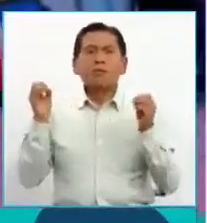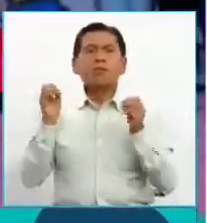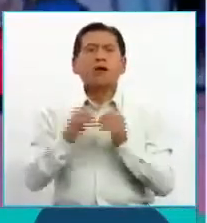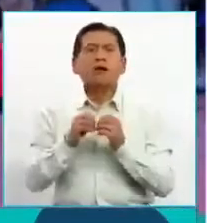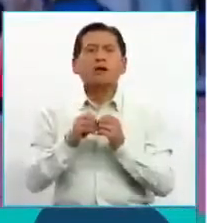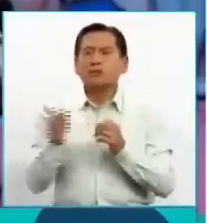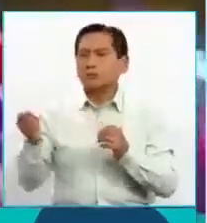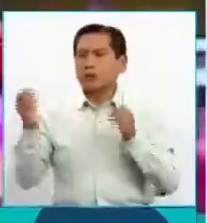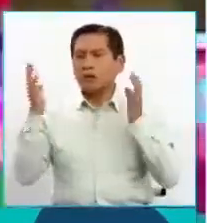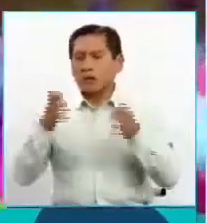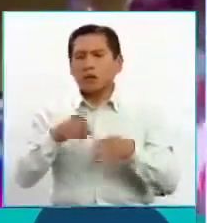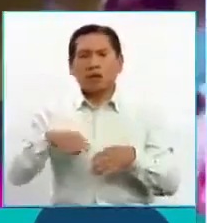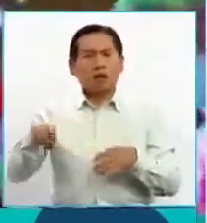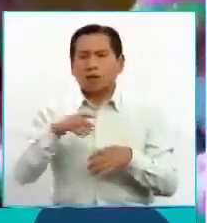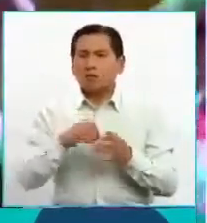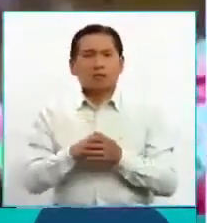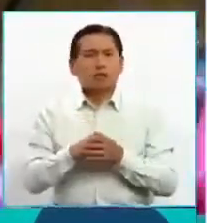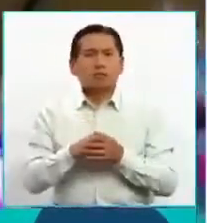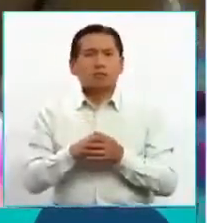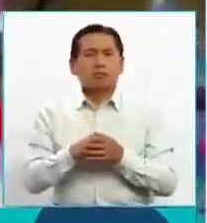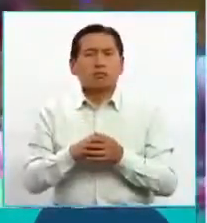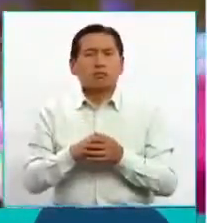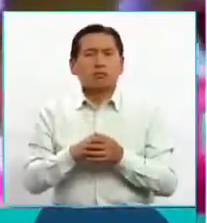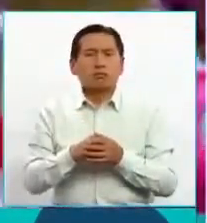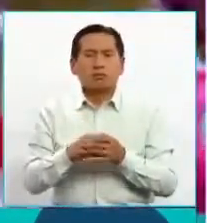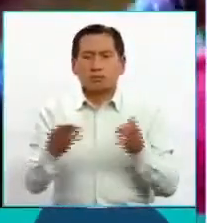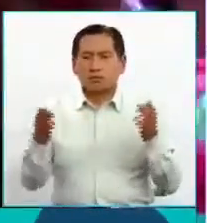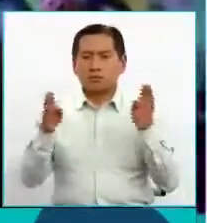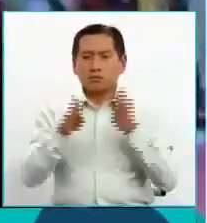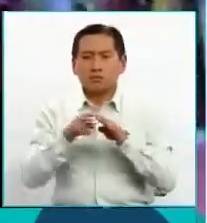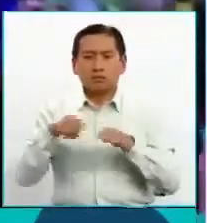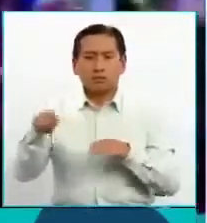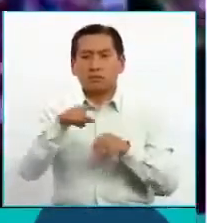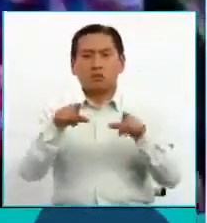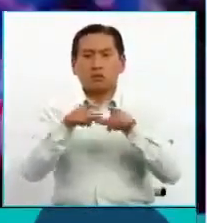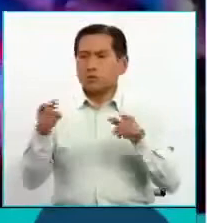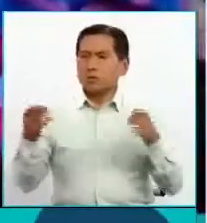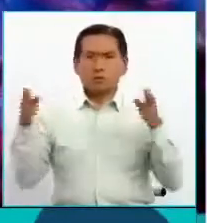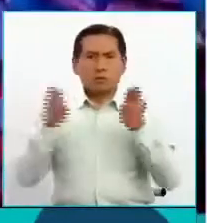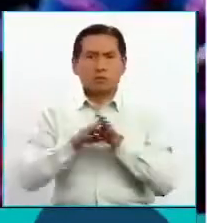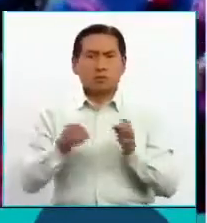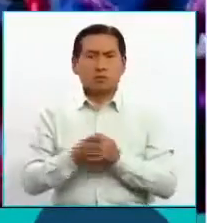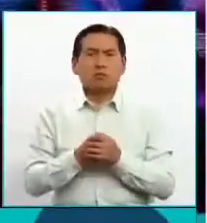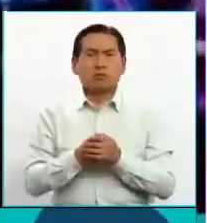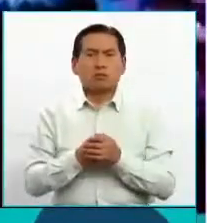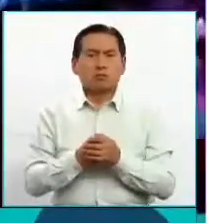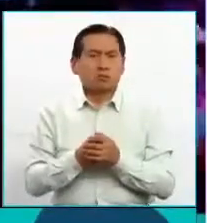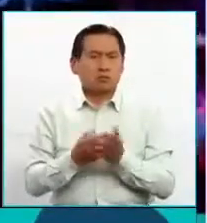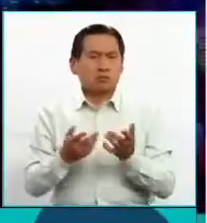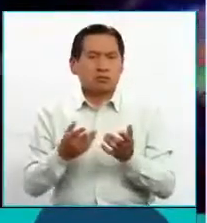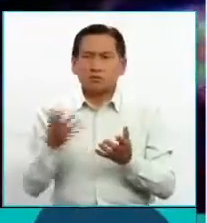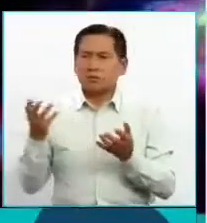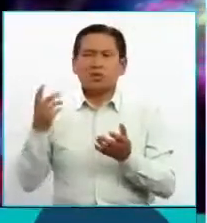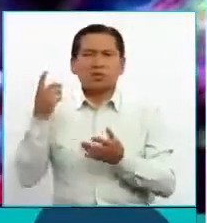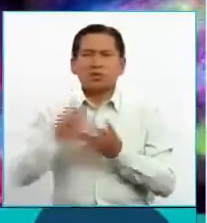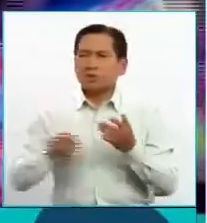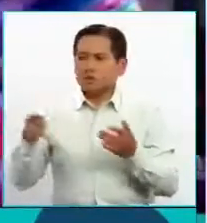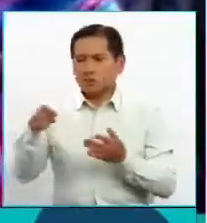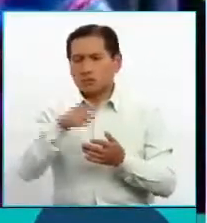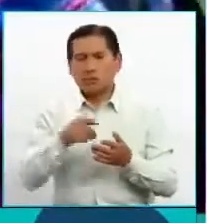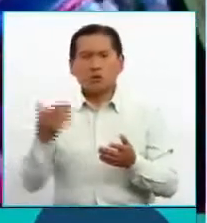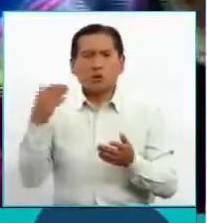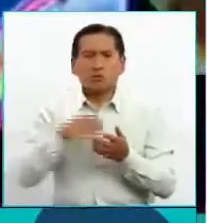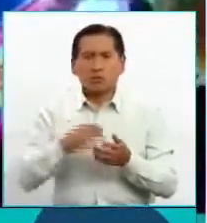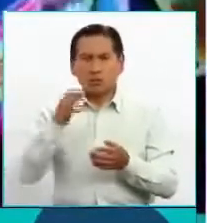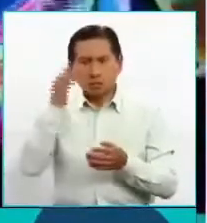abandonaron, cerraron las puertas de este museo. ¿Qué intentaron? Eliminar otra vez